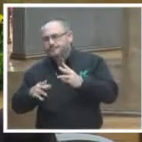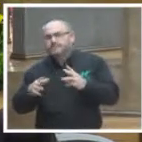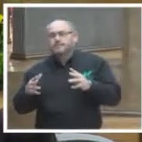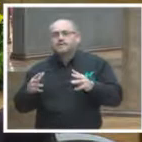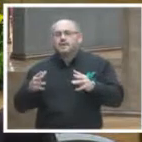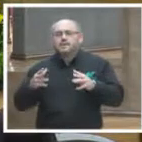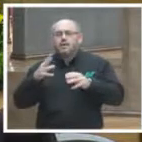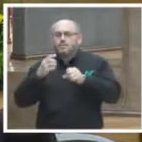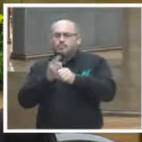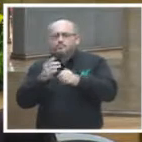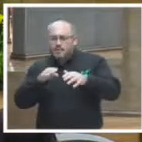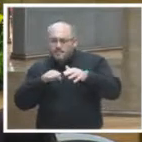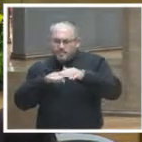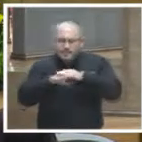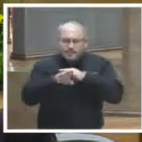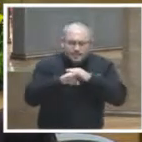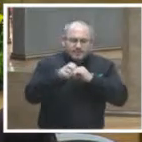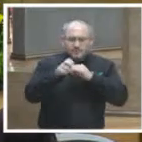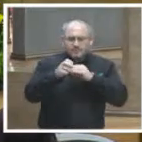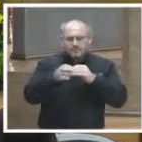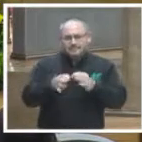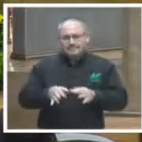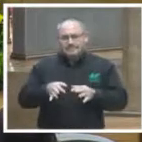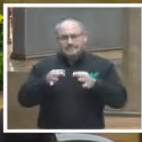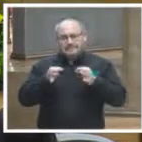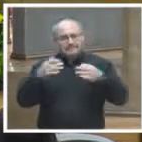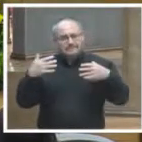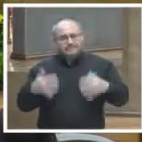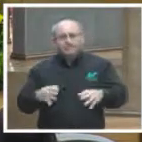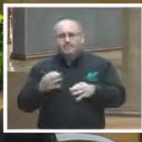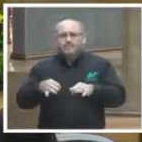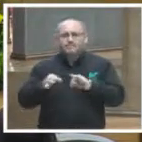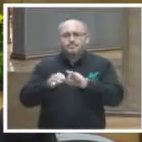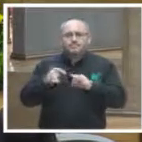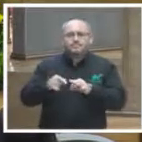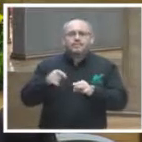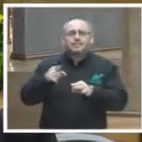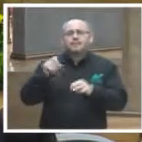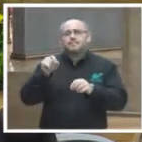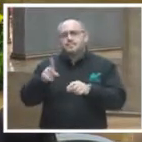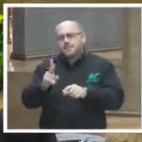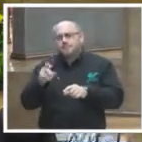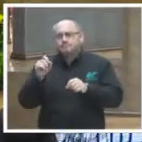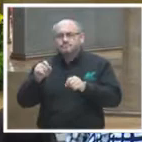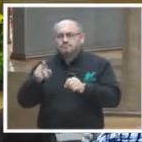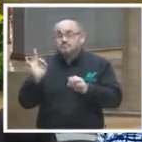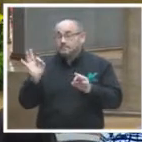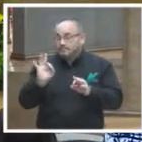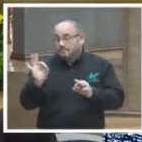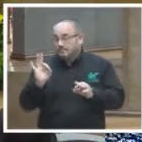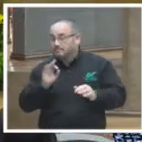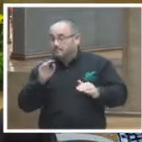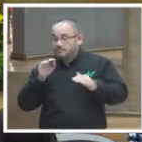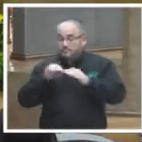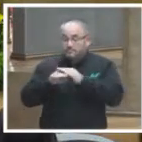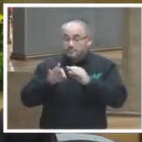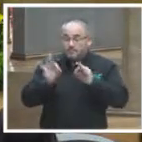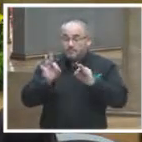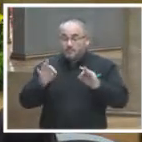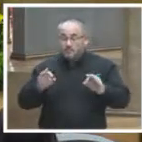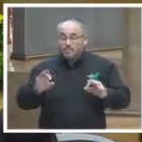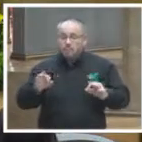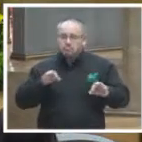acceder y esto sería fundamental. Y muy probablemente, eventualmente, si se logra hacer un buen